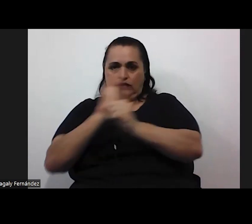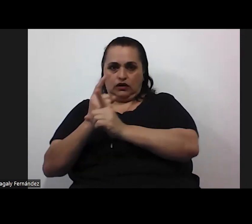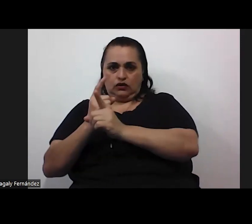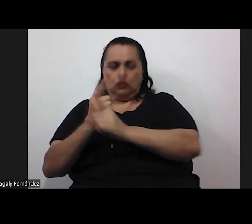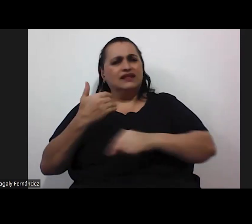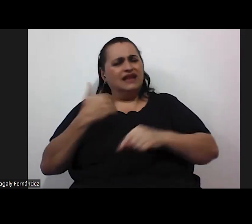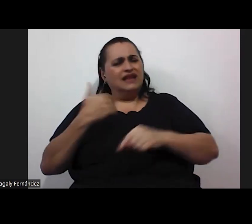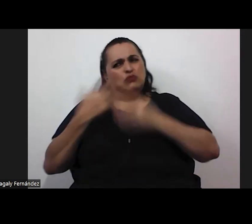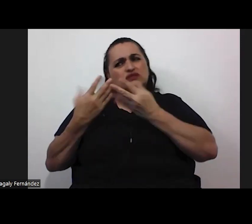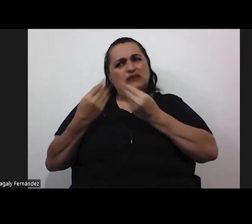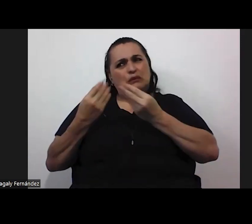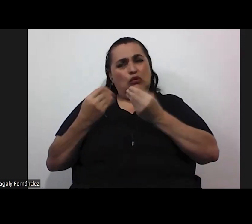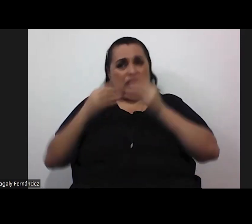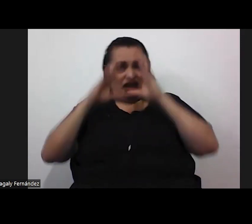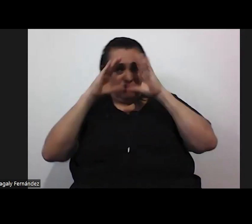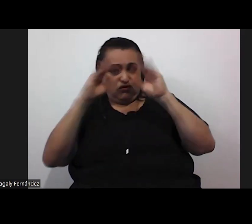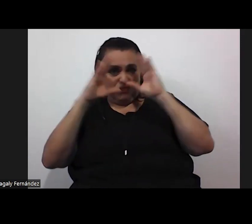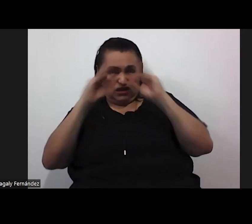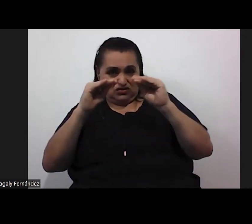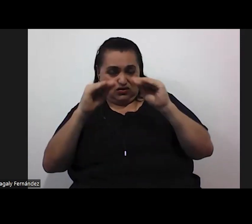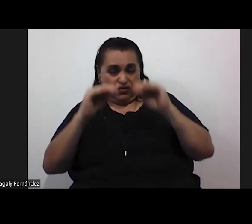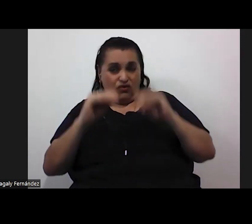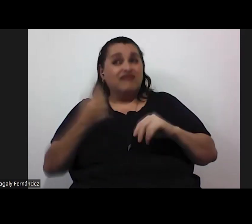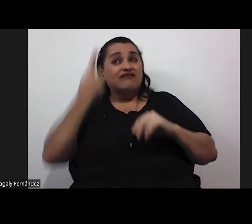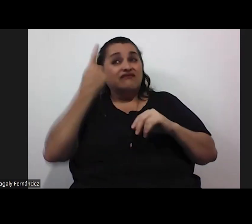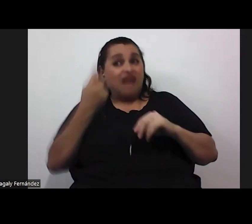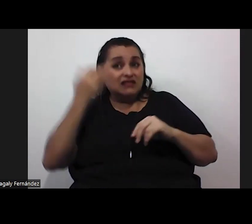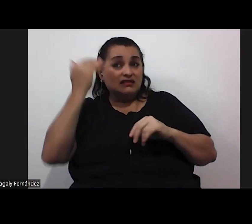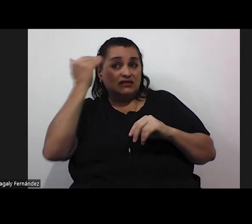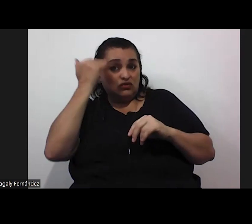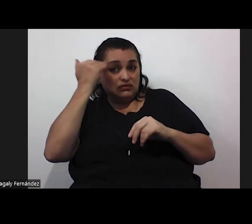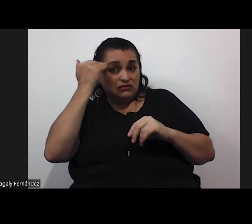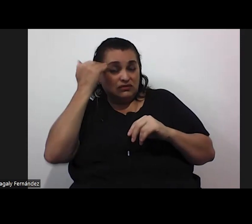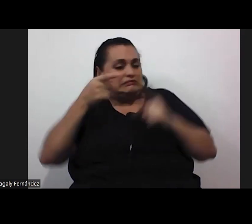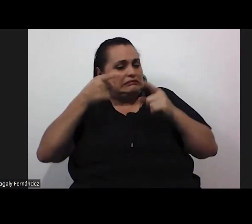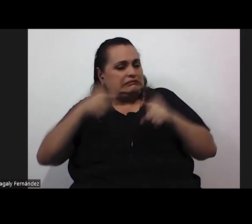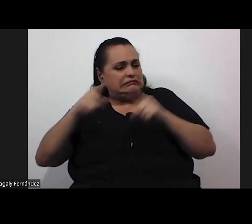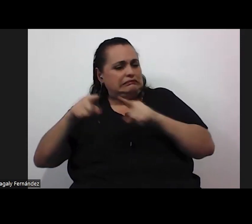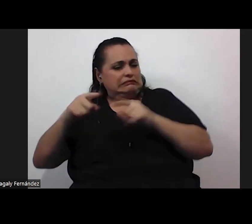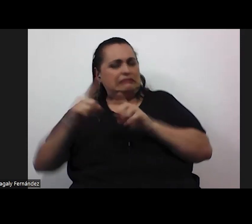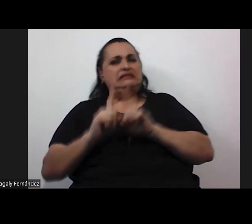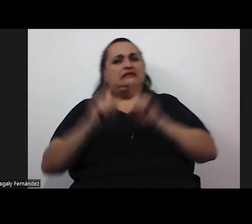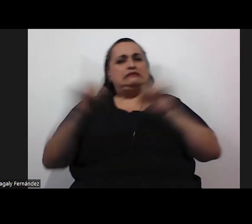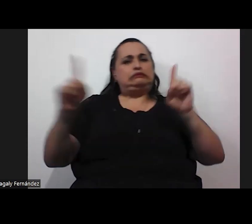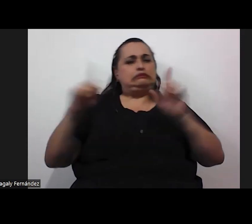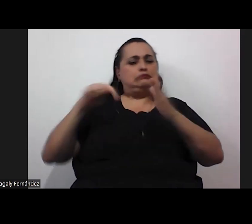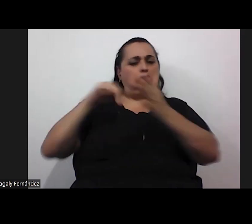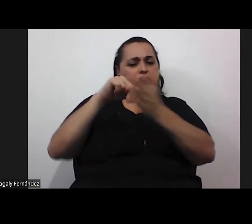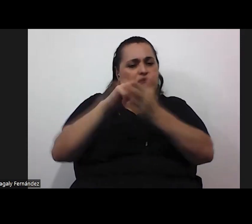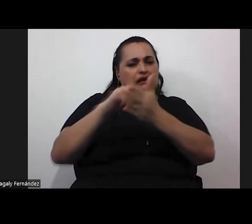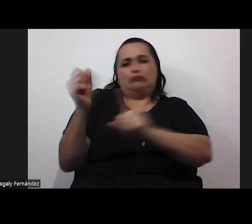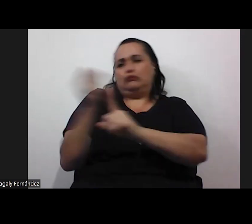temor a la información que más bien el desconocimiento es lo que provoca esta brecha de violencia